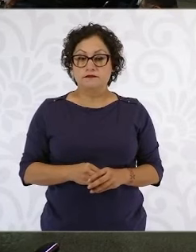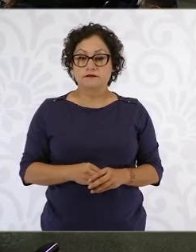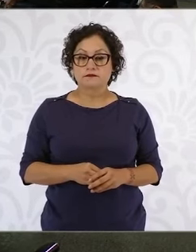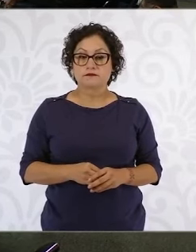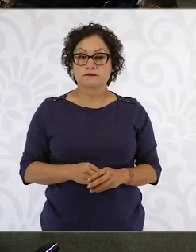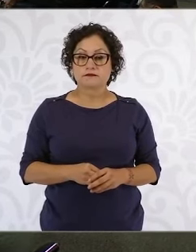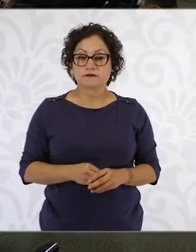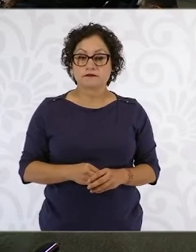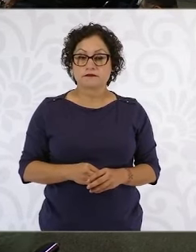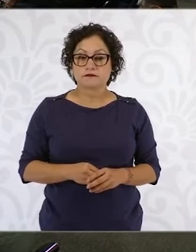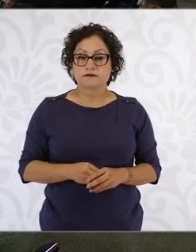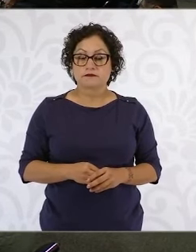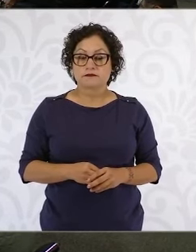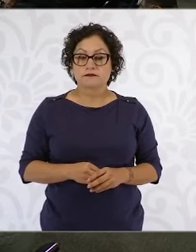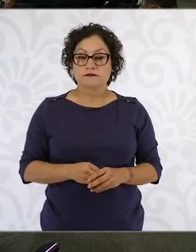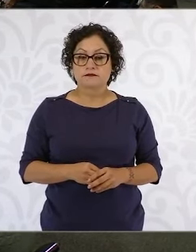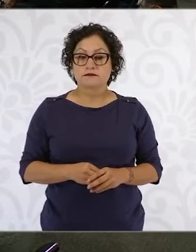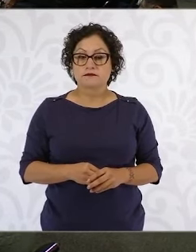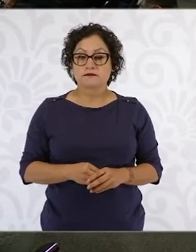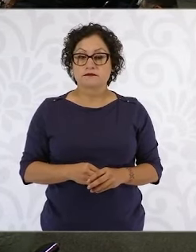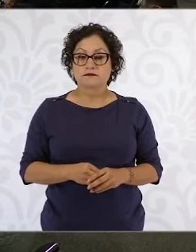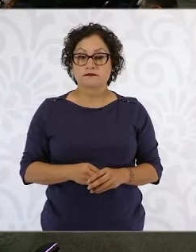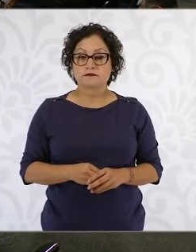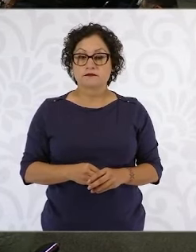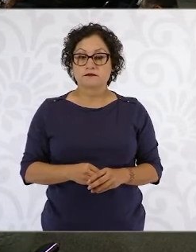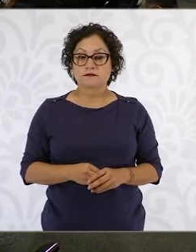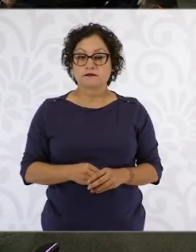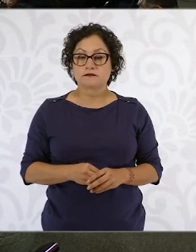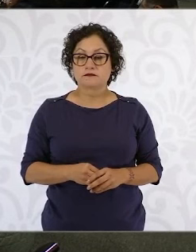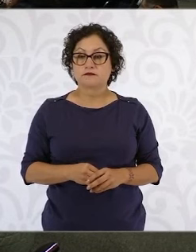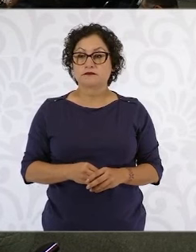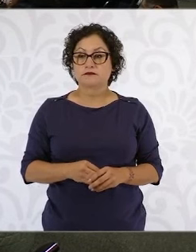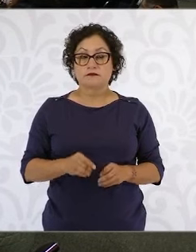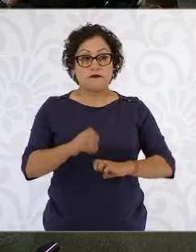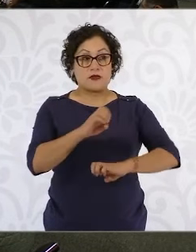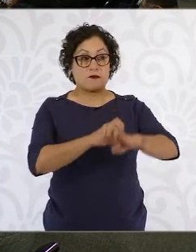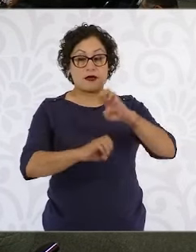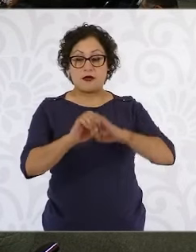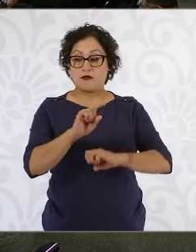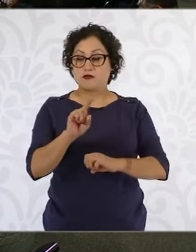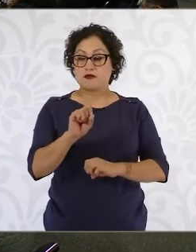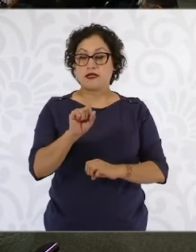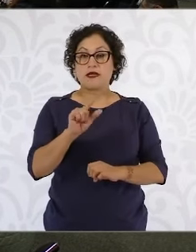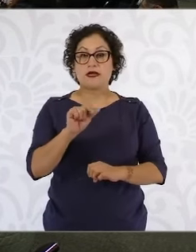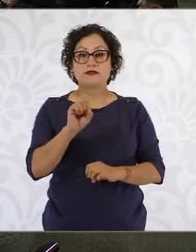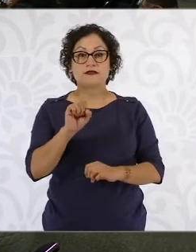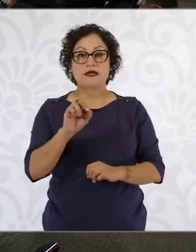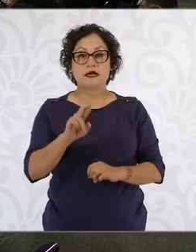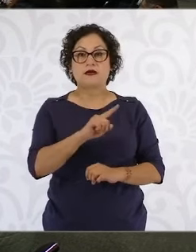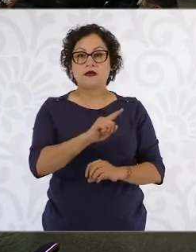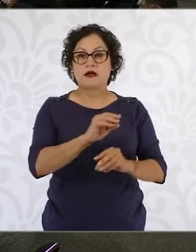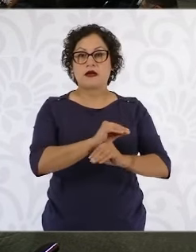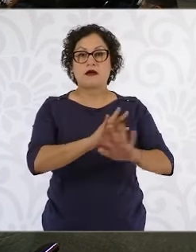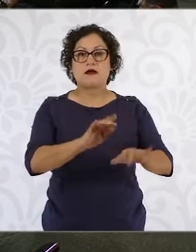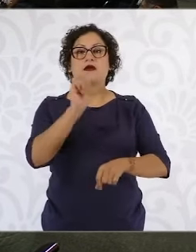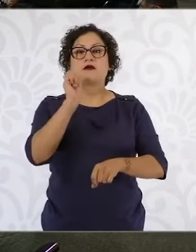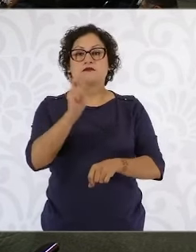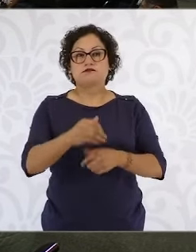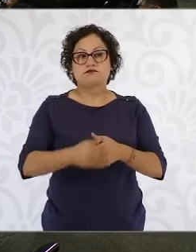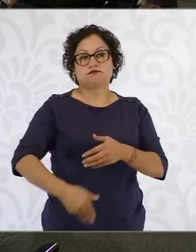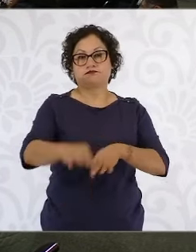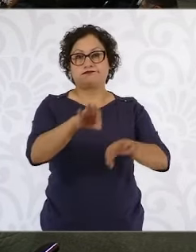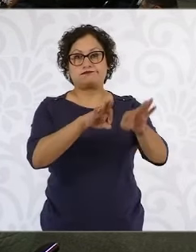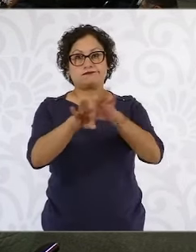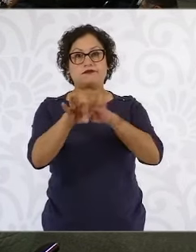Estaba bien como estaba si se escuchaba. El embajador Salazar fue muy claro en que ciertamente aún hay trabajo importante por hacer.